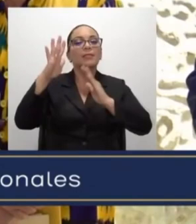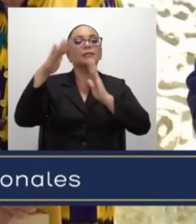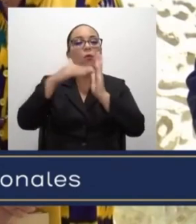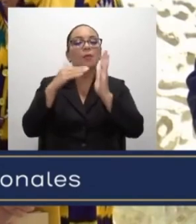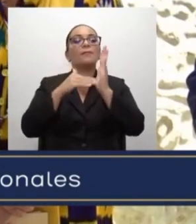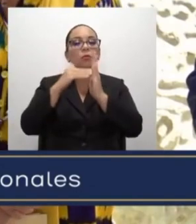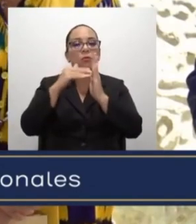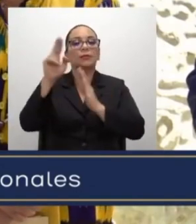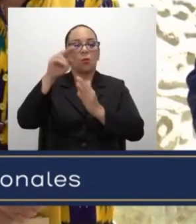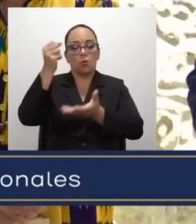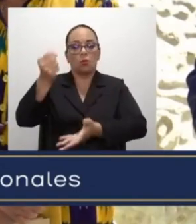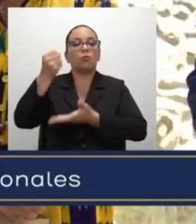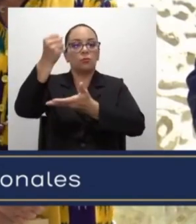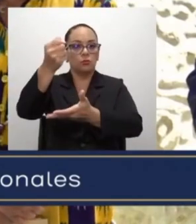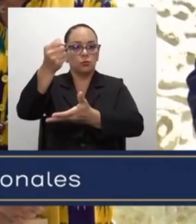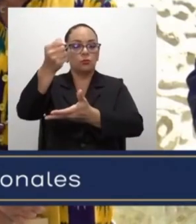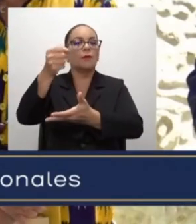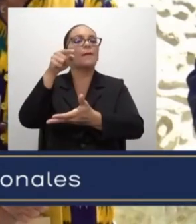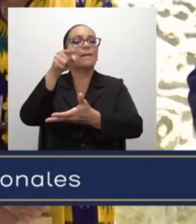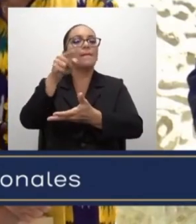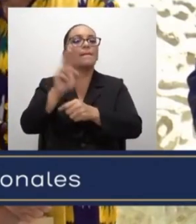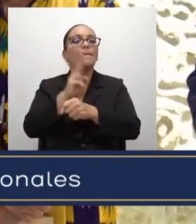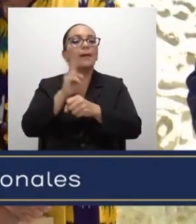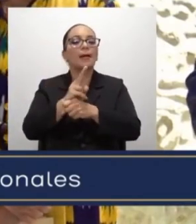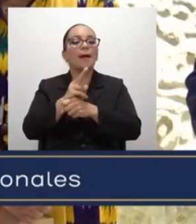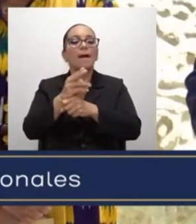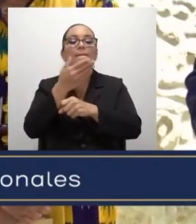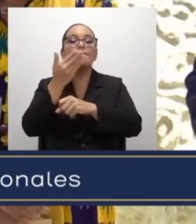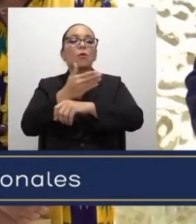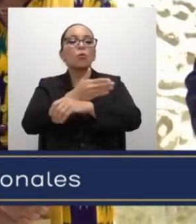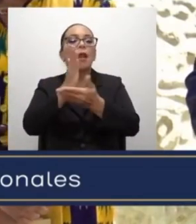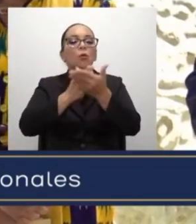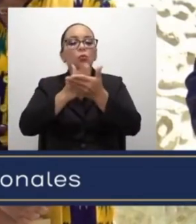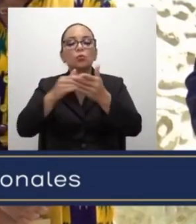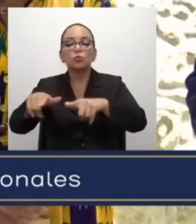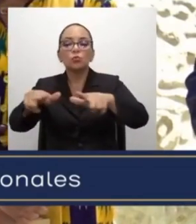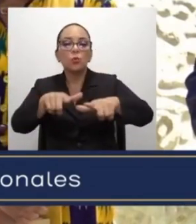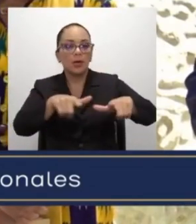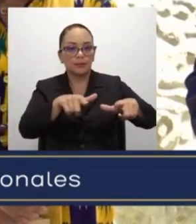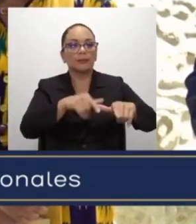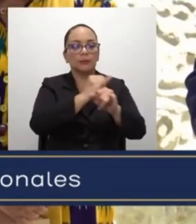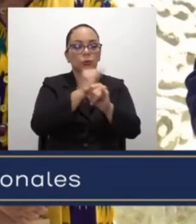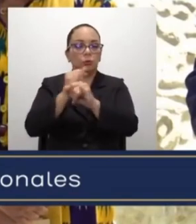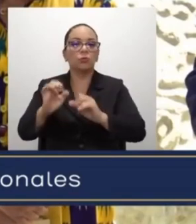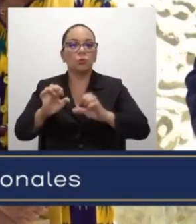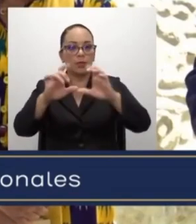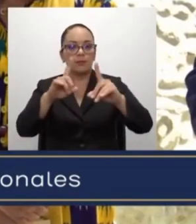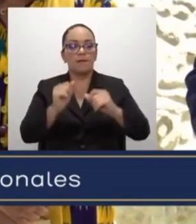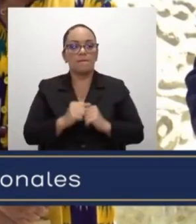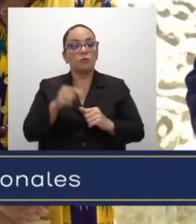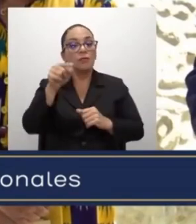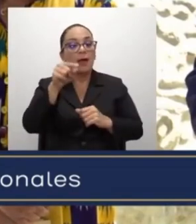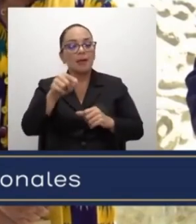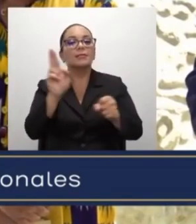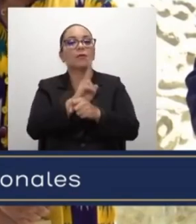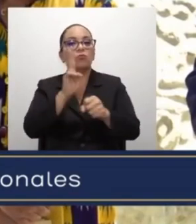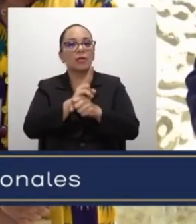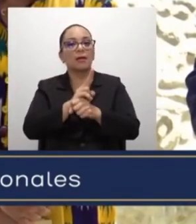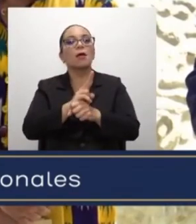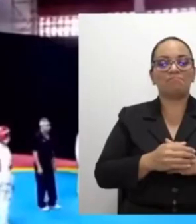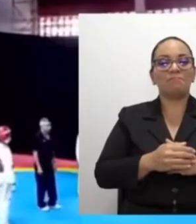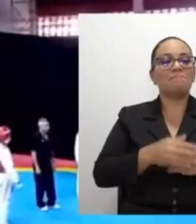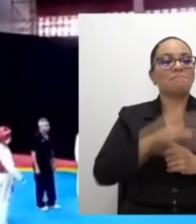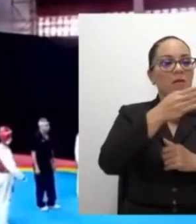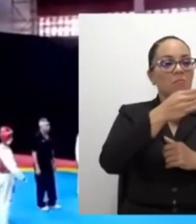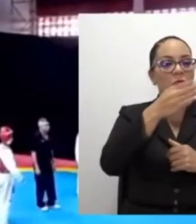de colones se van a invertir en la mejora de algunas instalaciones educativas que van a servir como villas para albergar